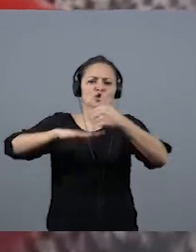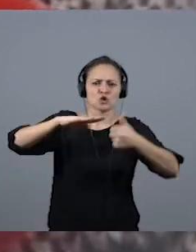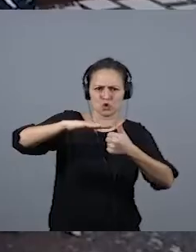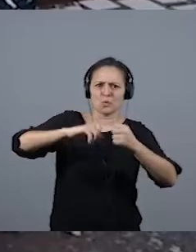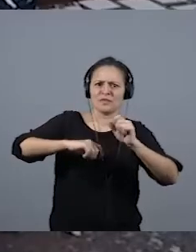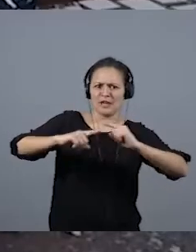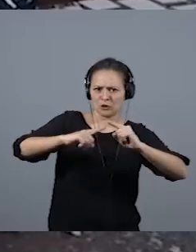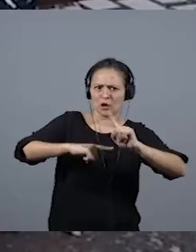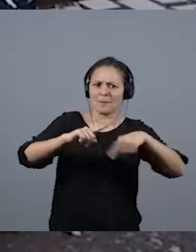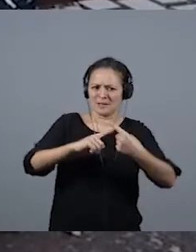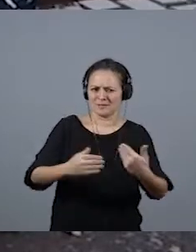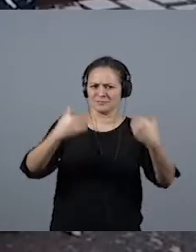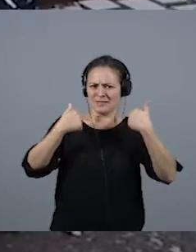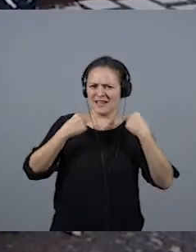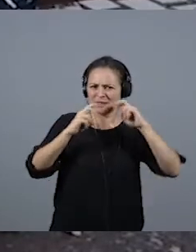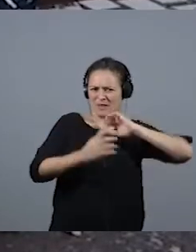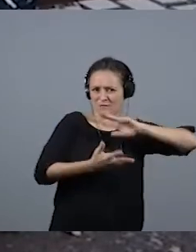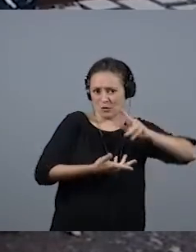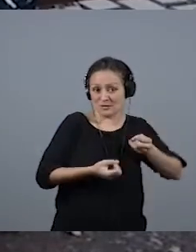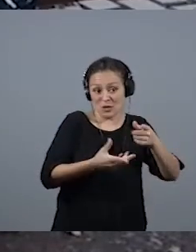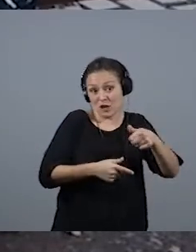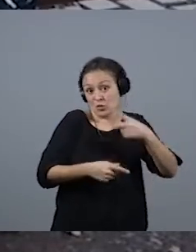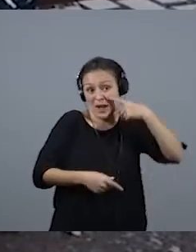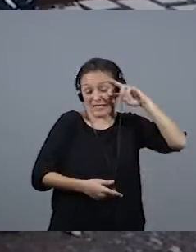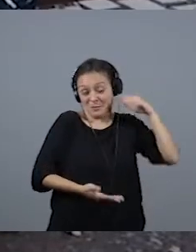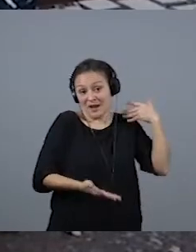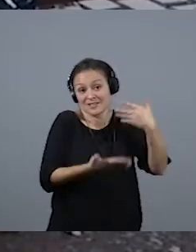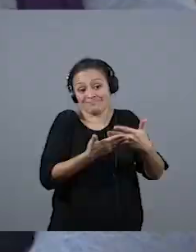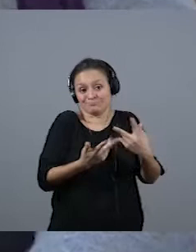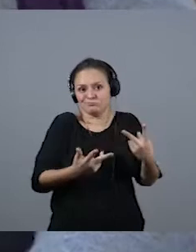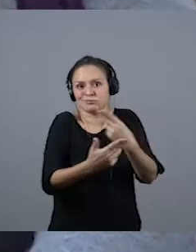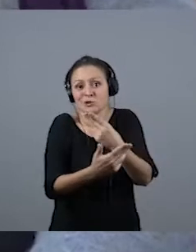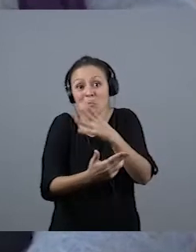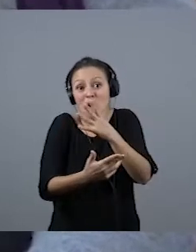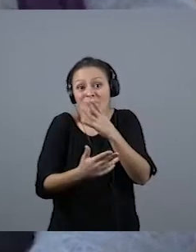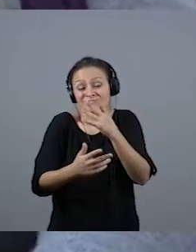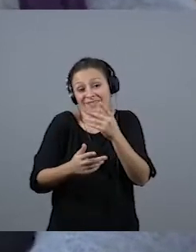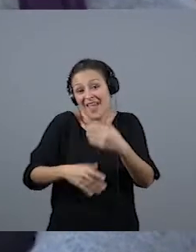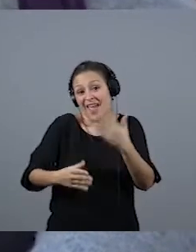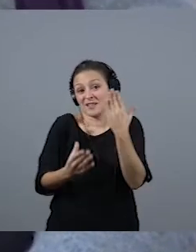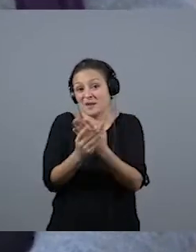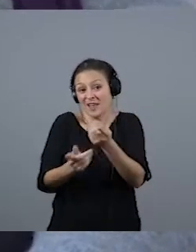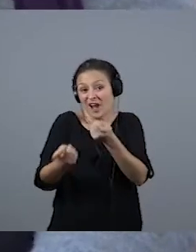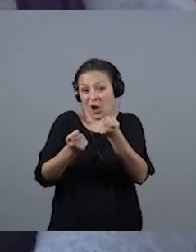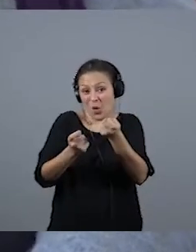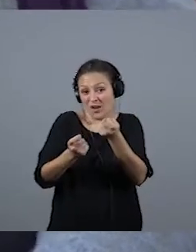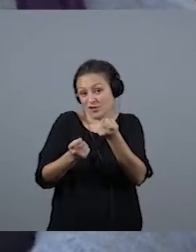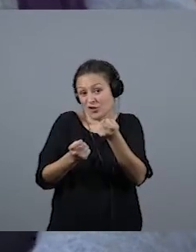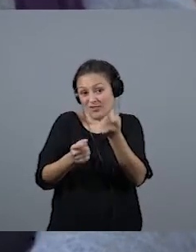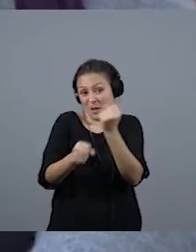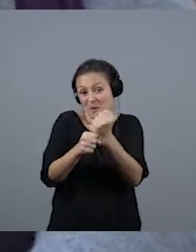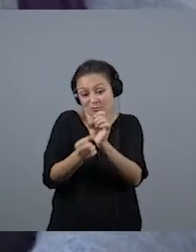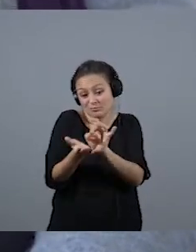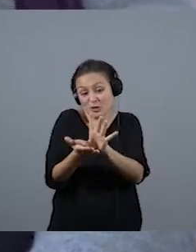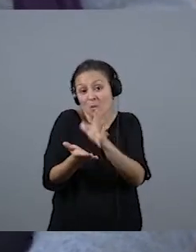esto me dio un bagaje, un bagaje que se corta cuando viene un expediente de regulación de empleo y te dicen que te tienes que ir porque eres directiva. Bueno,